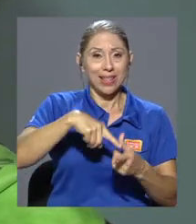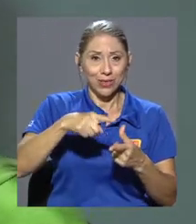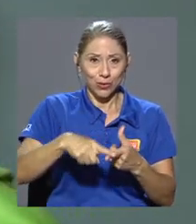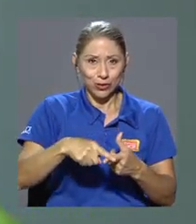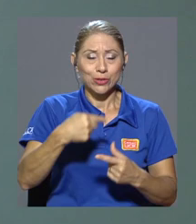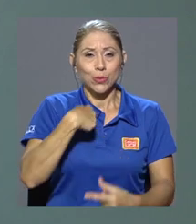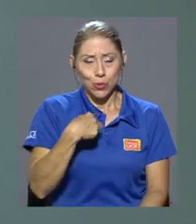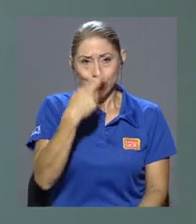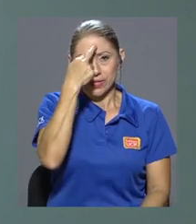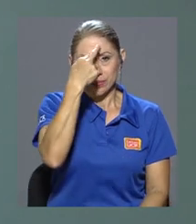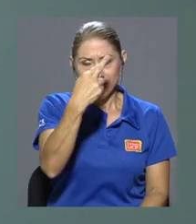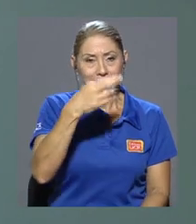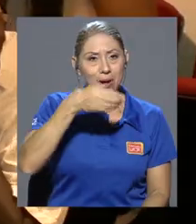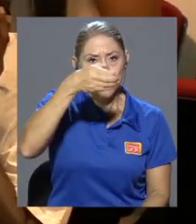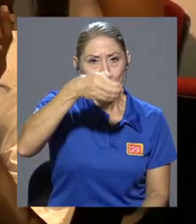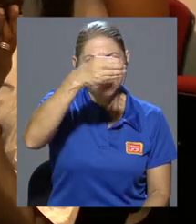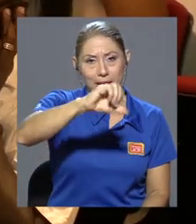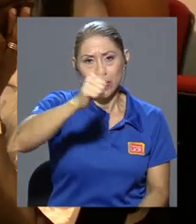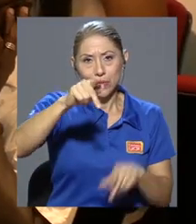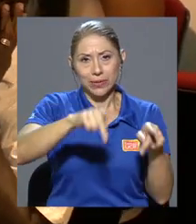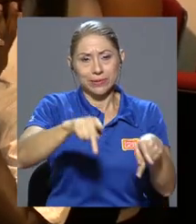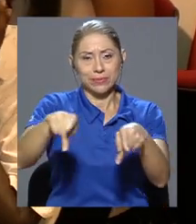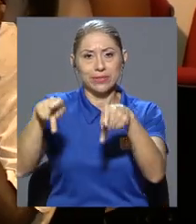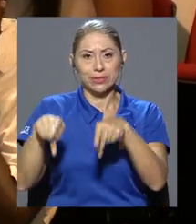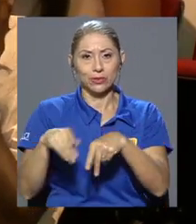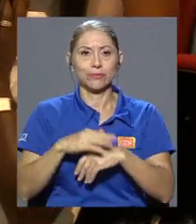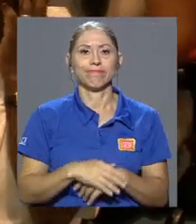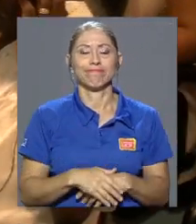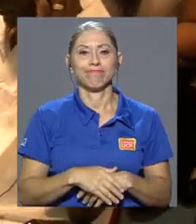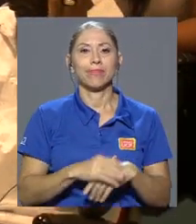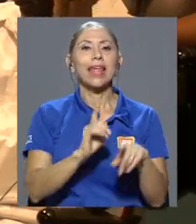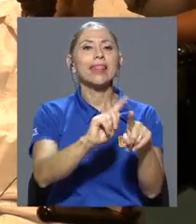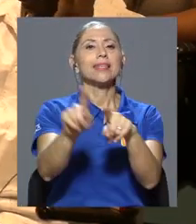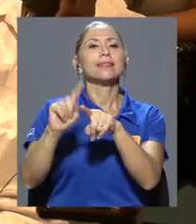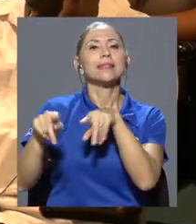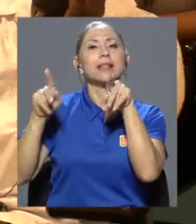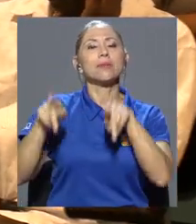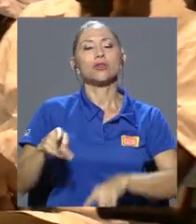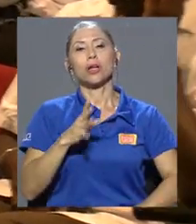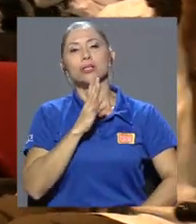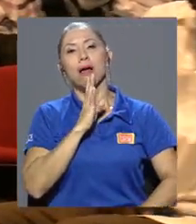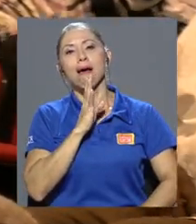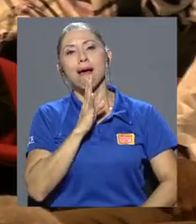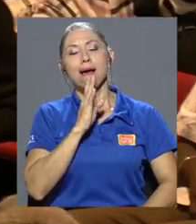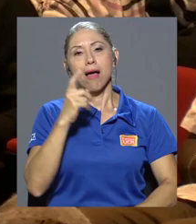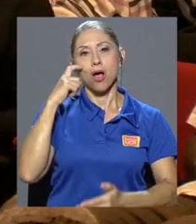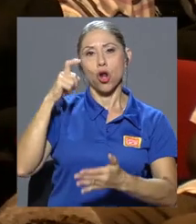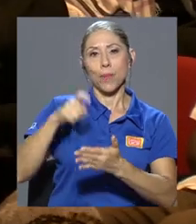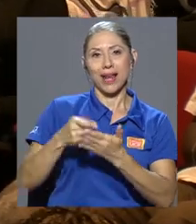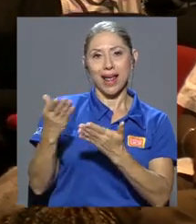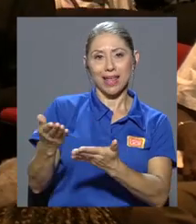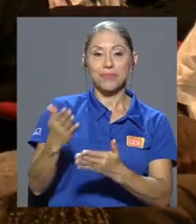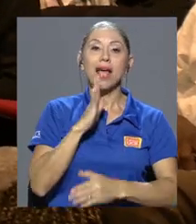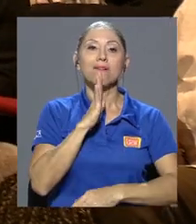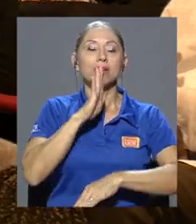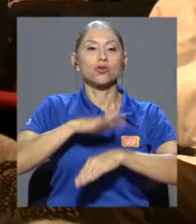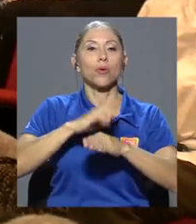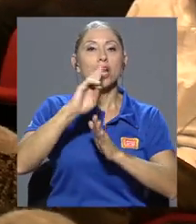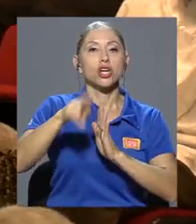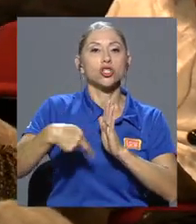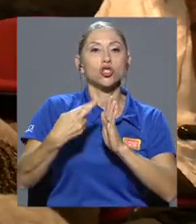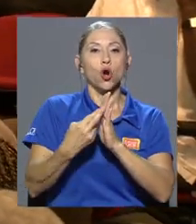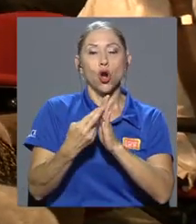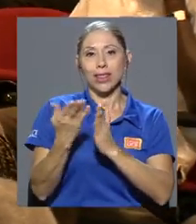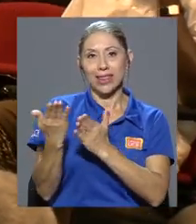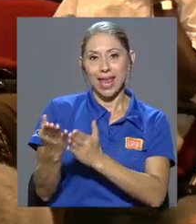entonces respeta la cultura de los demás. Distintos oradores durante el homenaje rescataron el rol de doña Eulalia